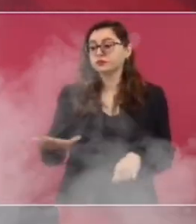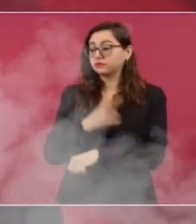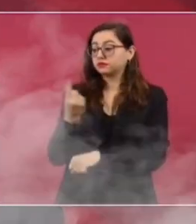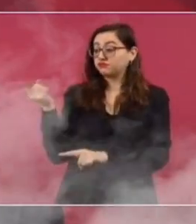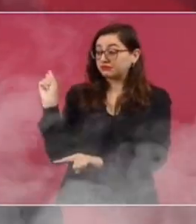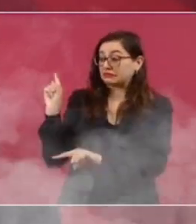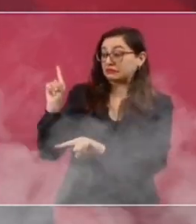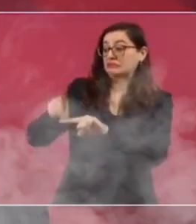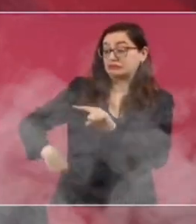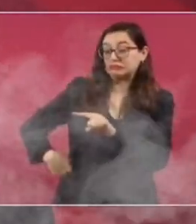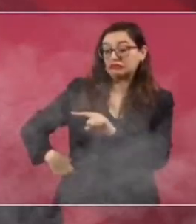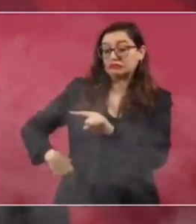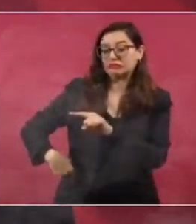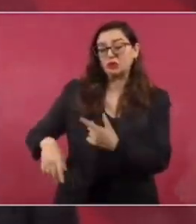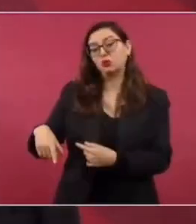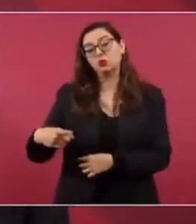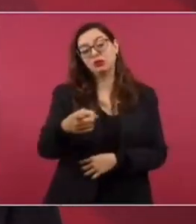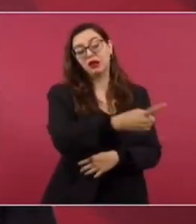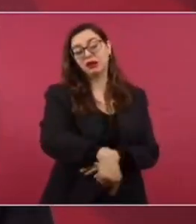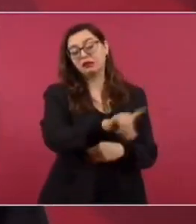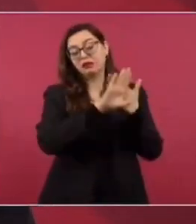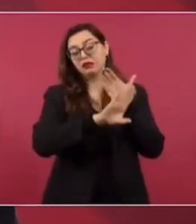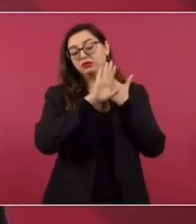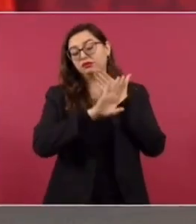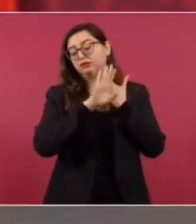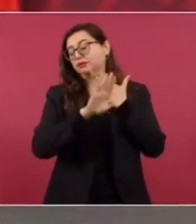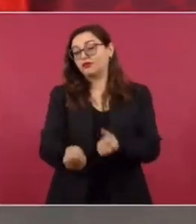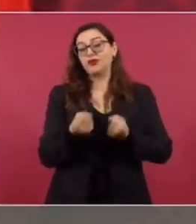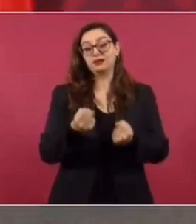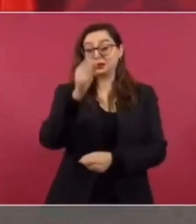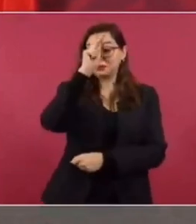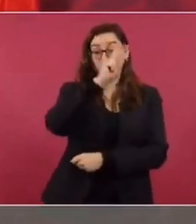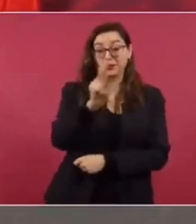van a hacer un escándalo.